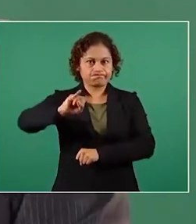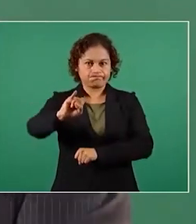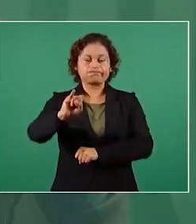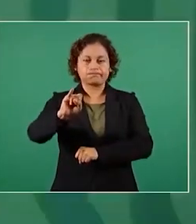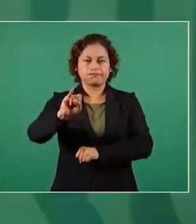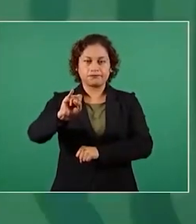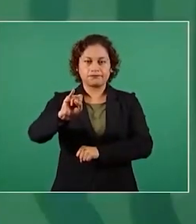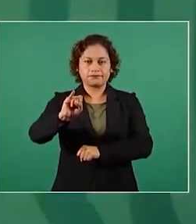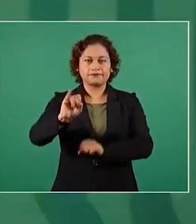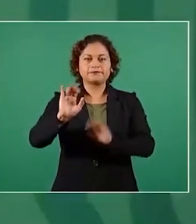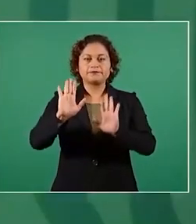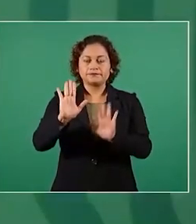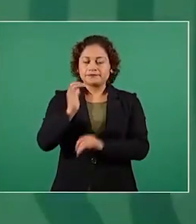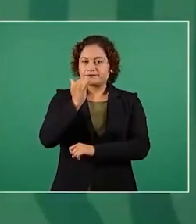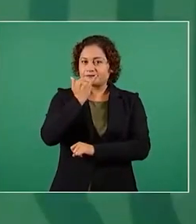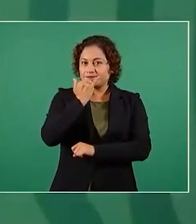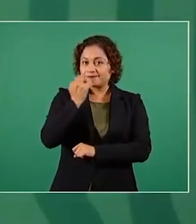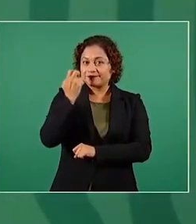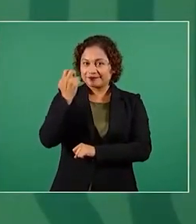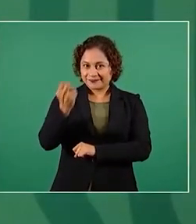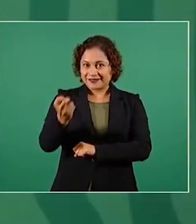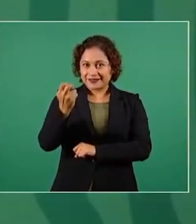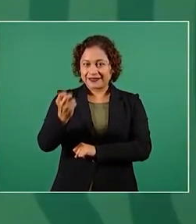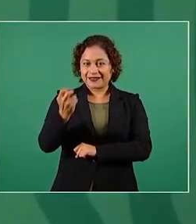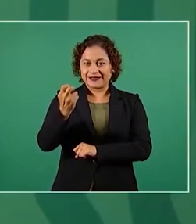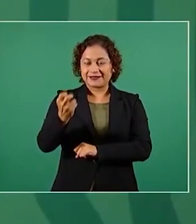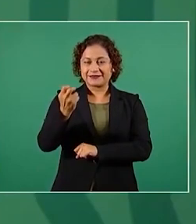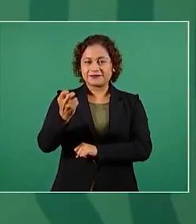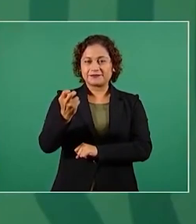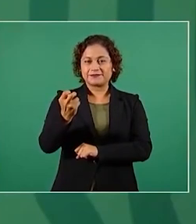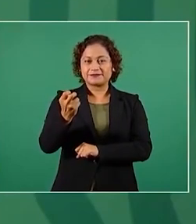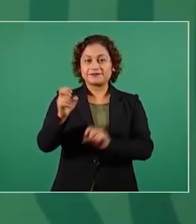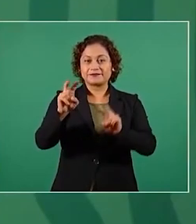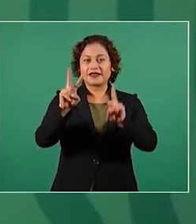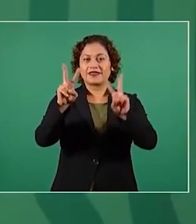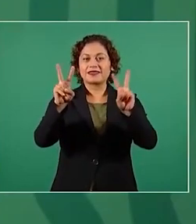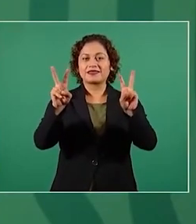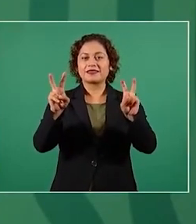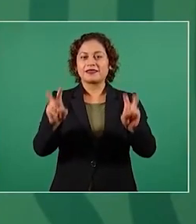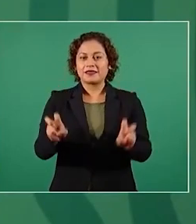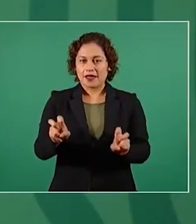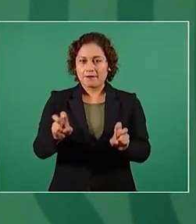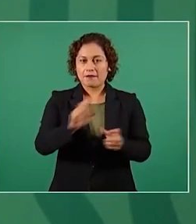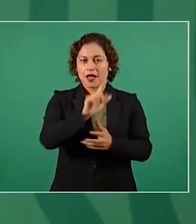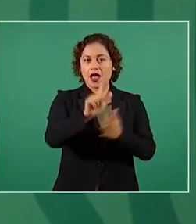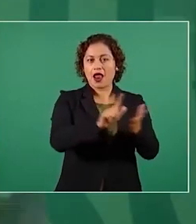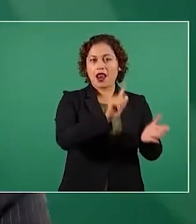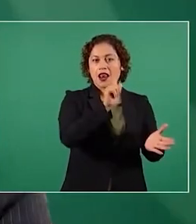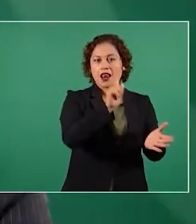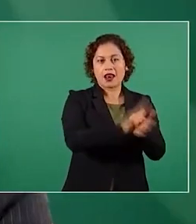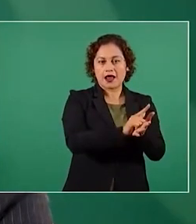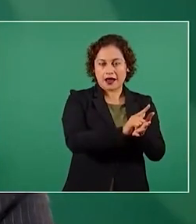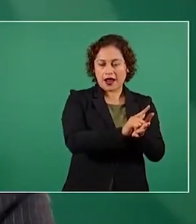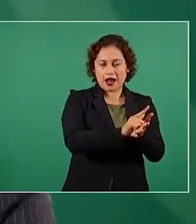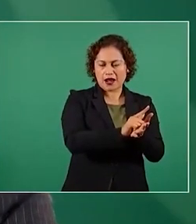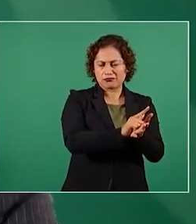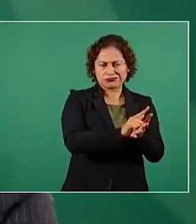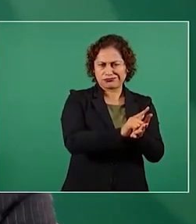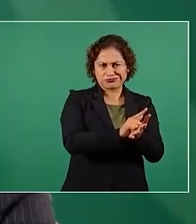es un asunto legal es un asunto político y sobre todo es un asunto moral